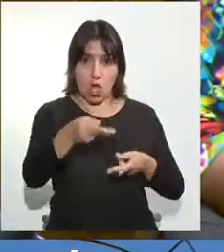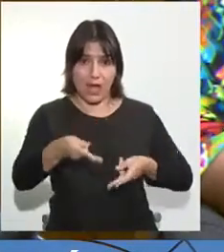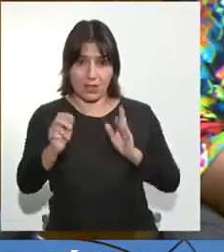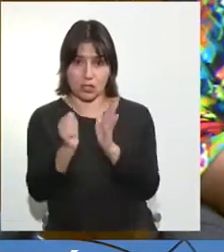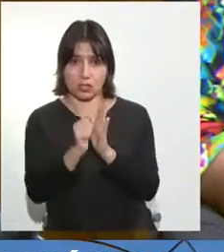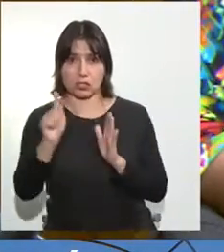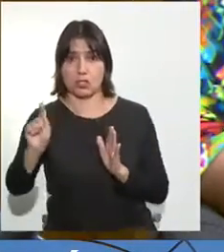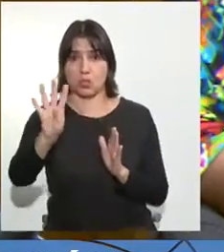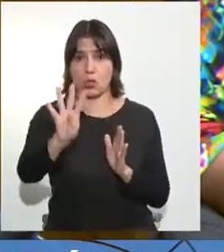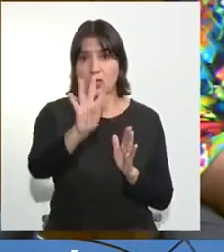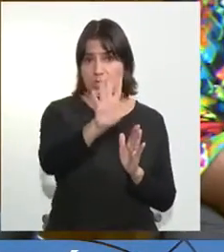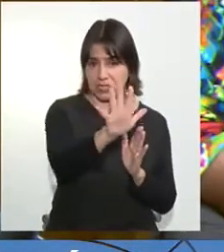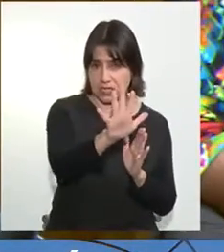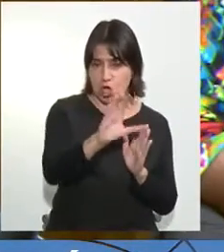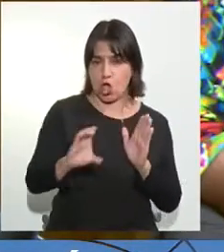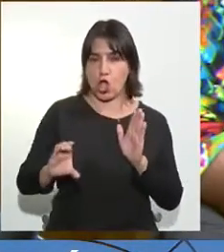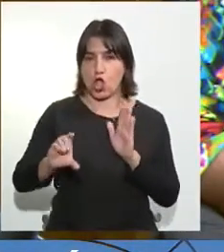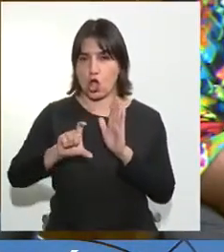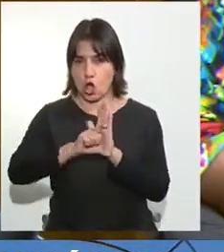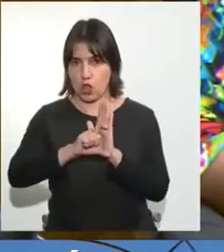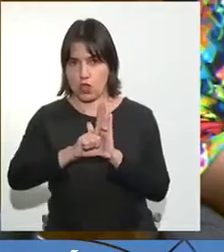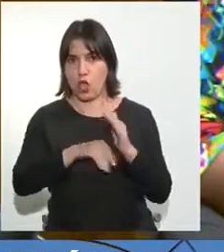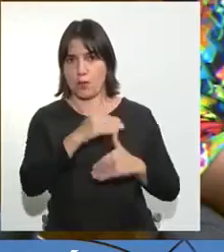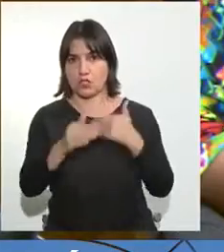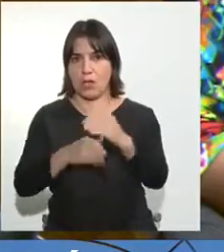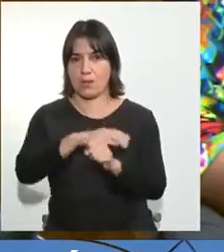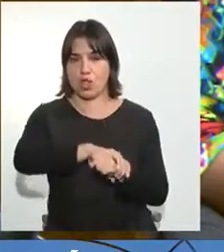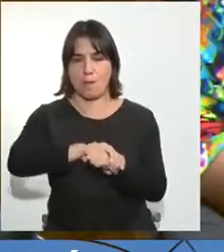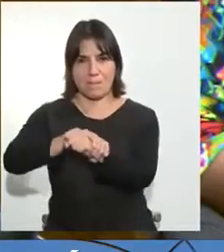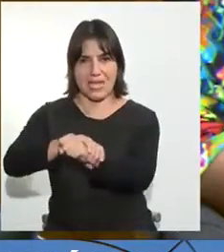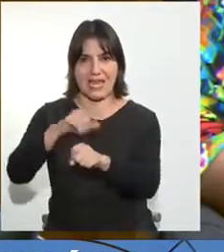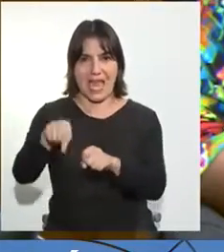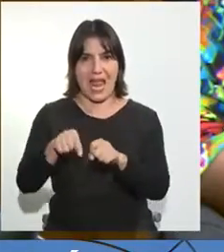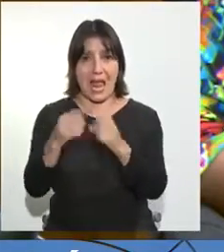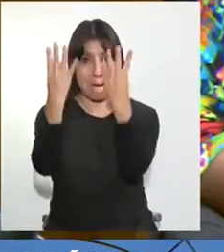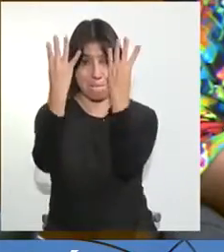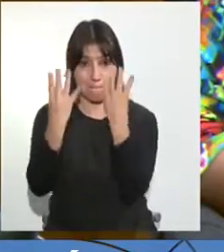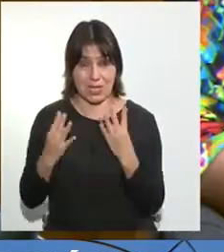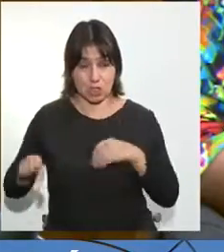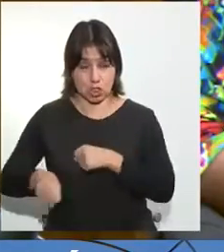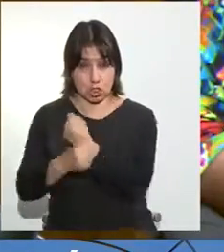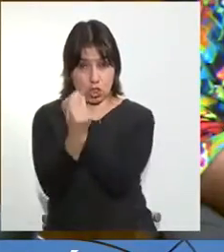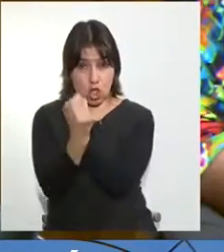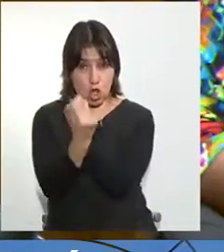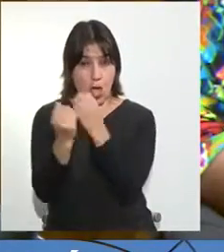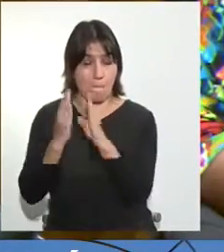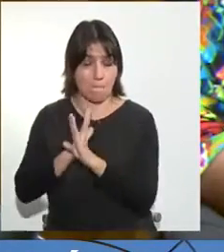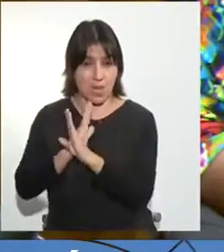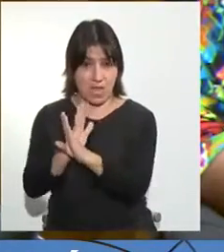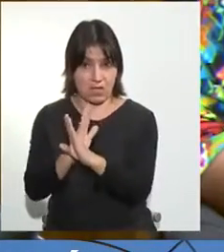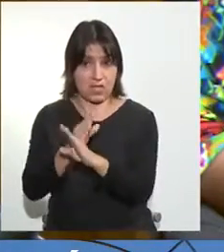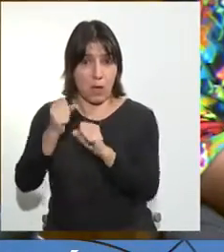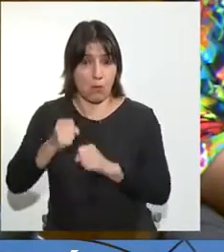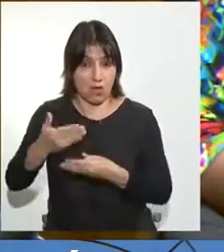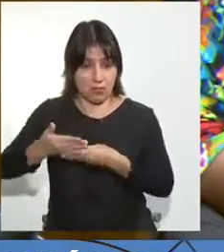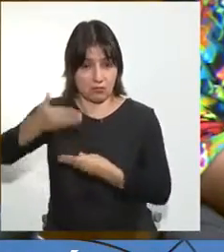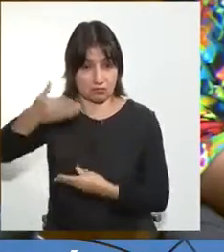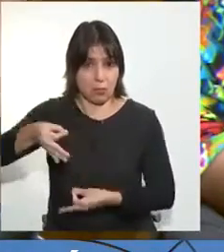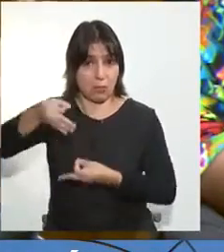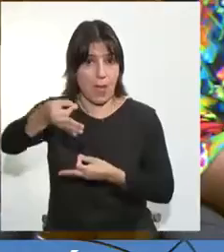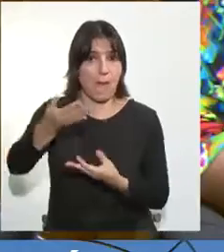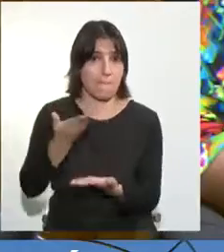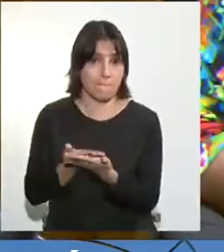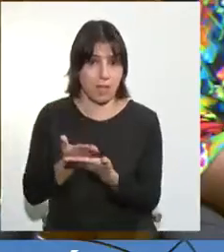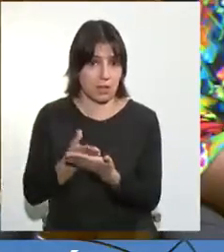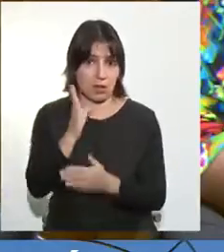145 del Código de Procedimiento Penal, la prisión preventiva puede ser detenida de oficio a petición de parte en cualquier momento del procedimiento,